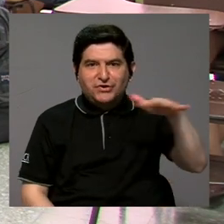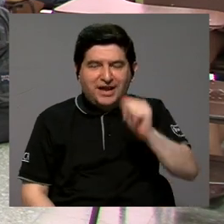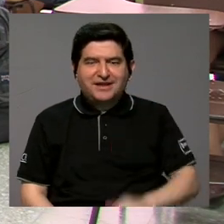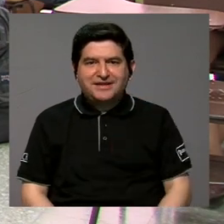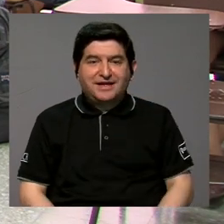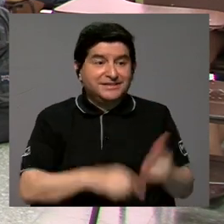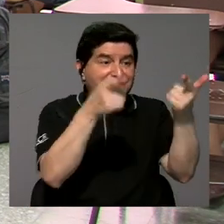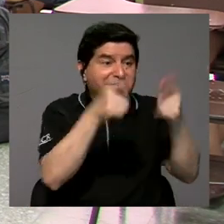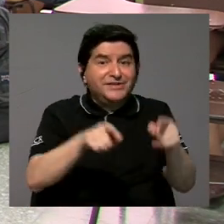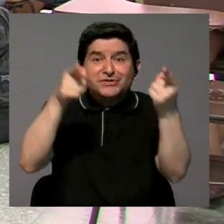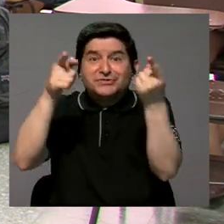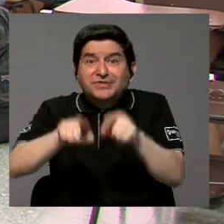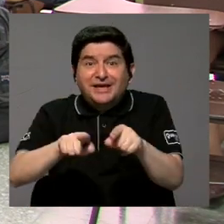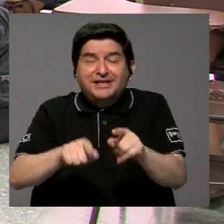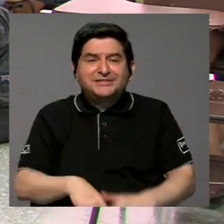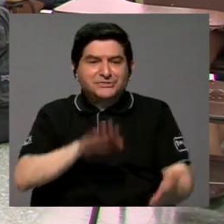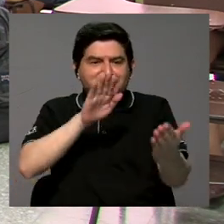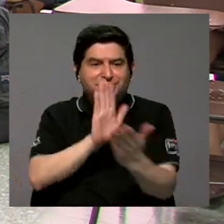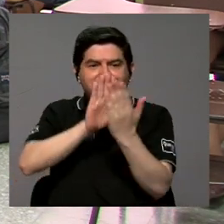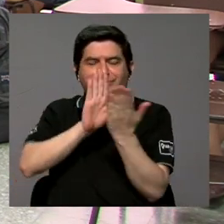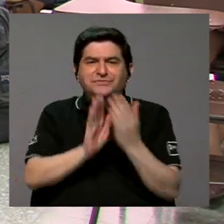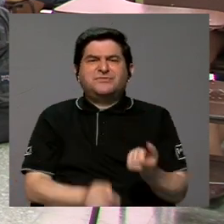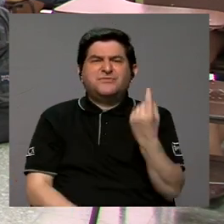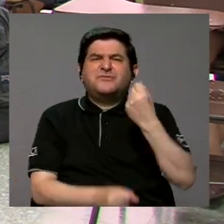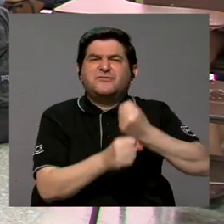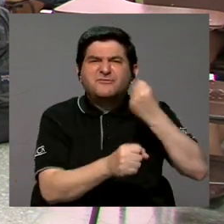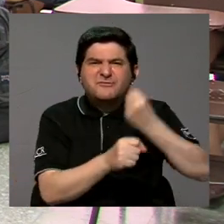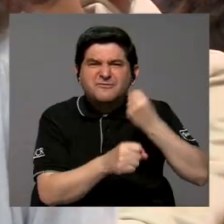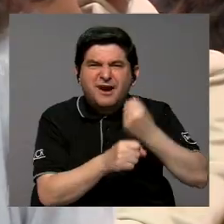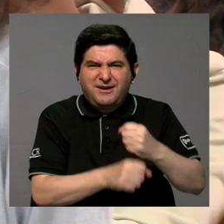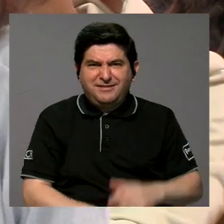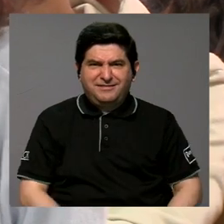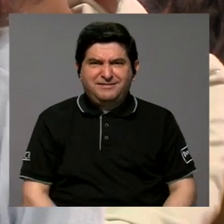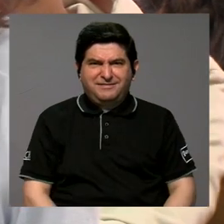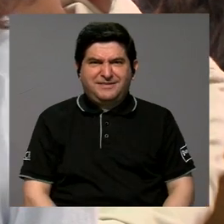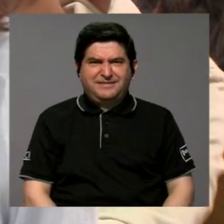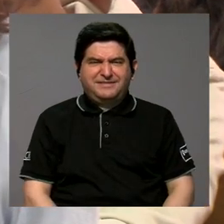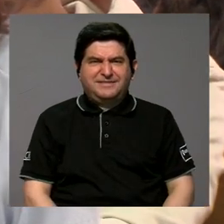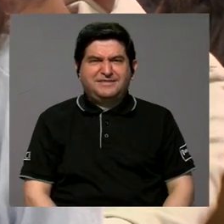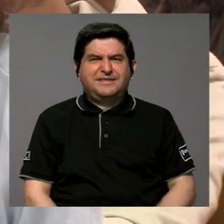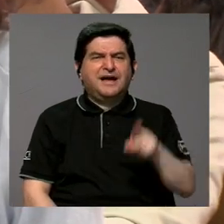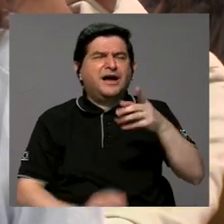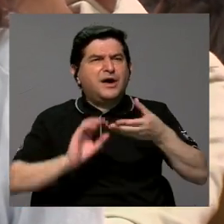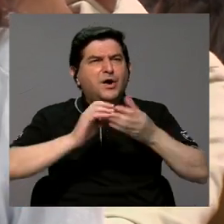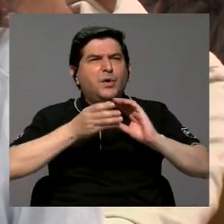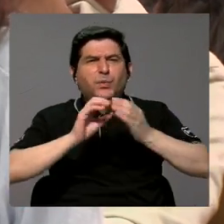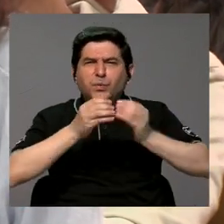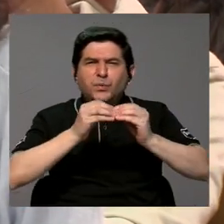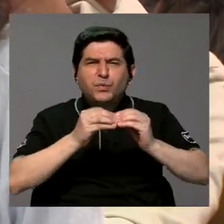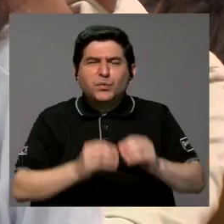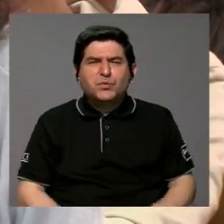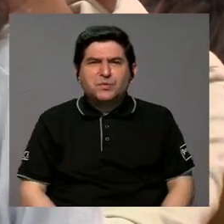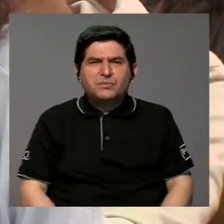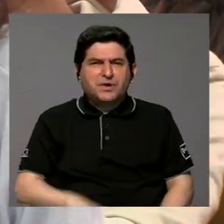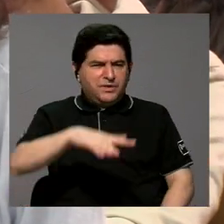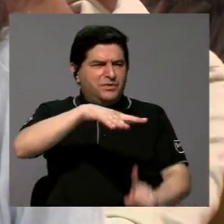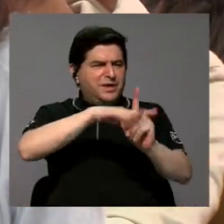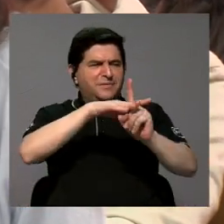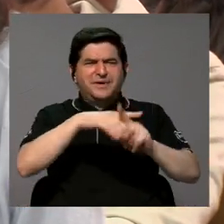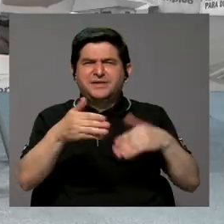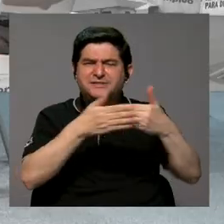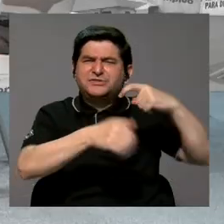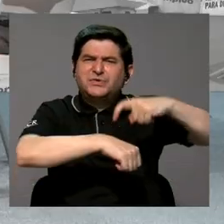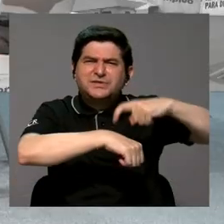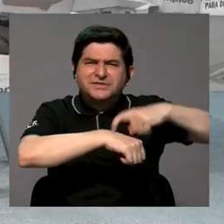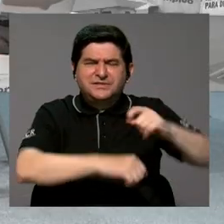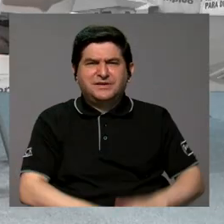la parte fáctica, lo que nos estamos enfrentando ahora. Desempleo. Mire, hay un dato que está circulando en estos días,